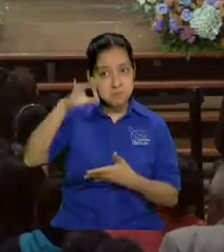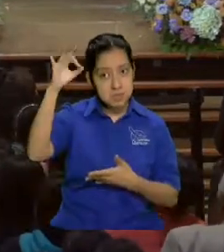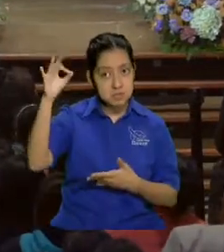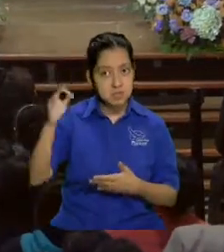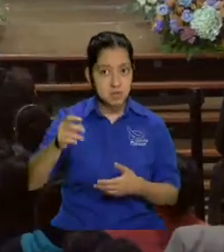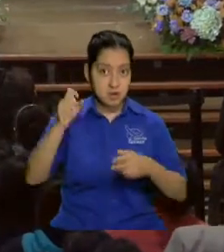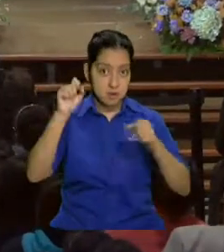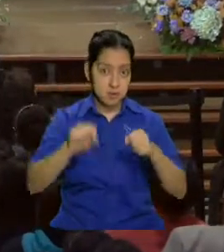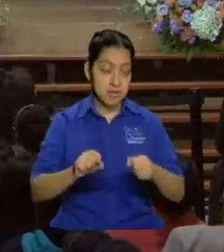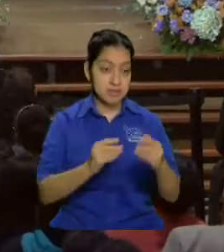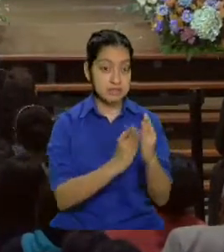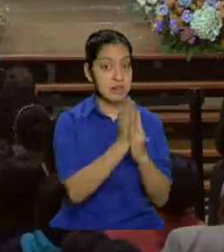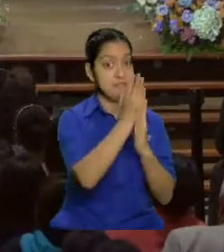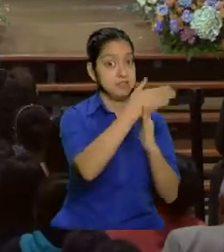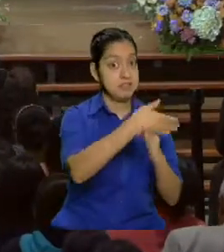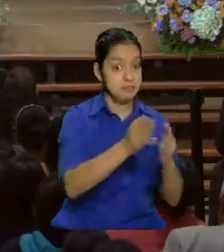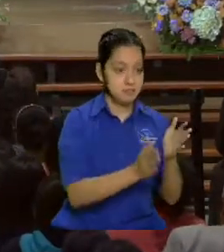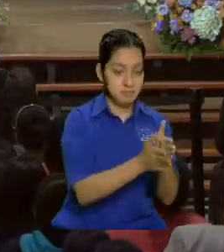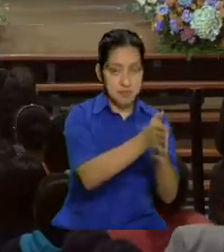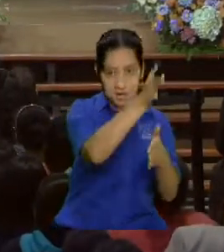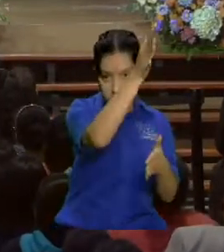eso me estaba contando el hermano